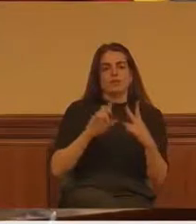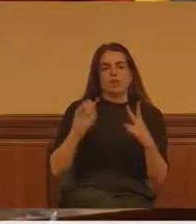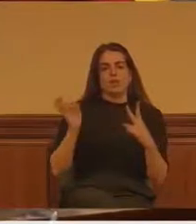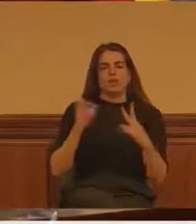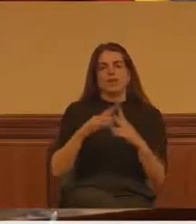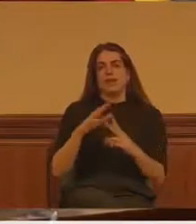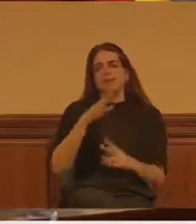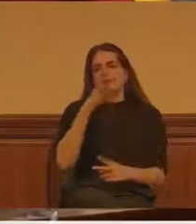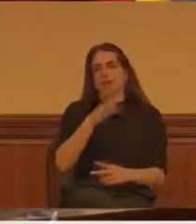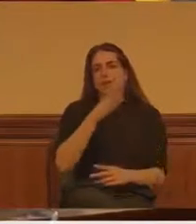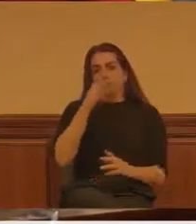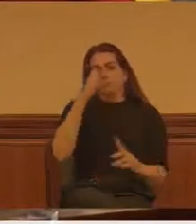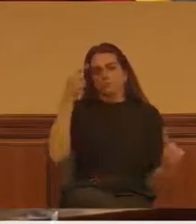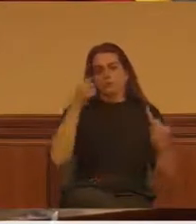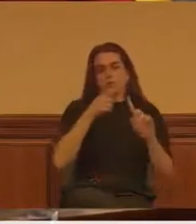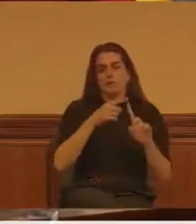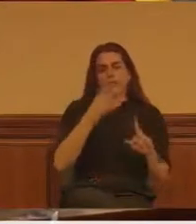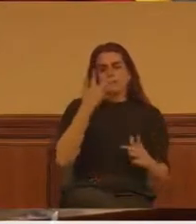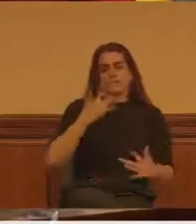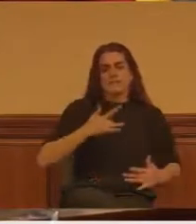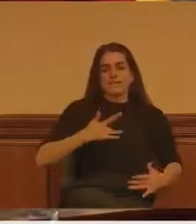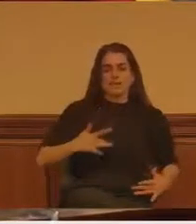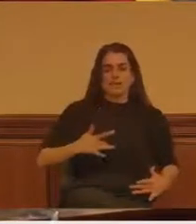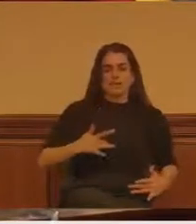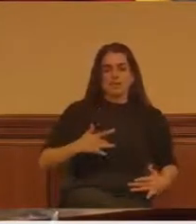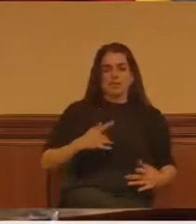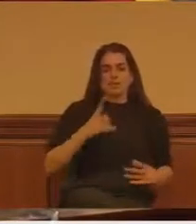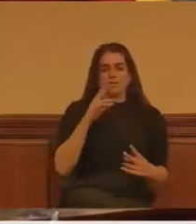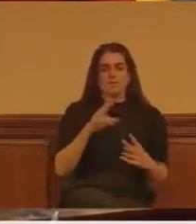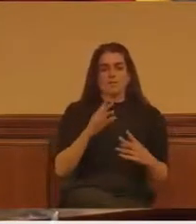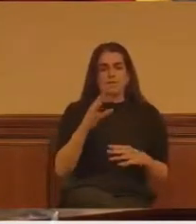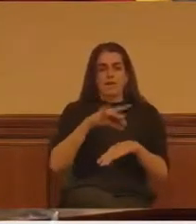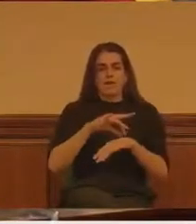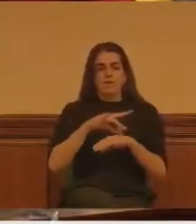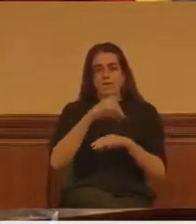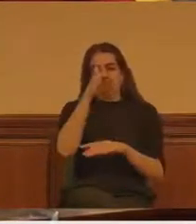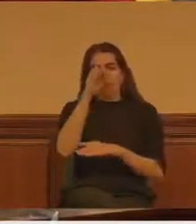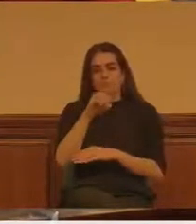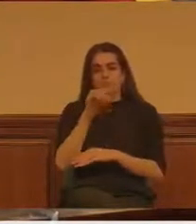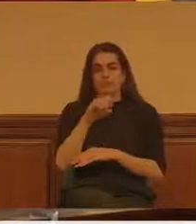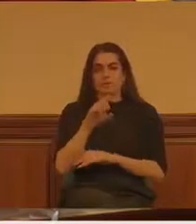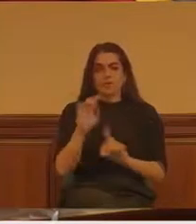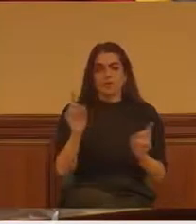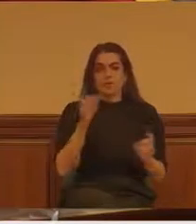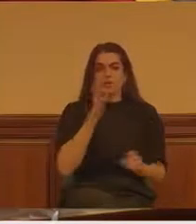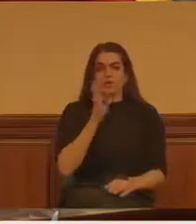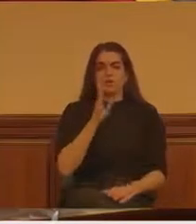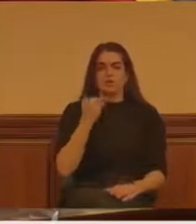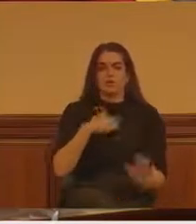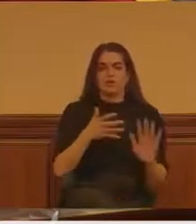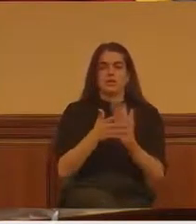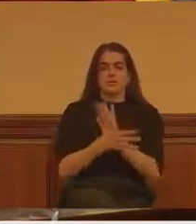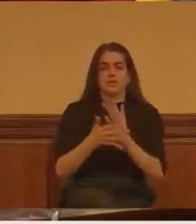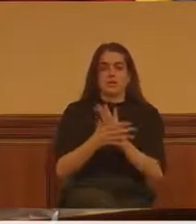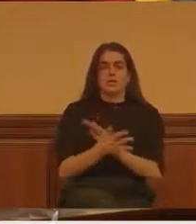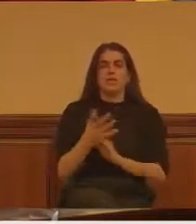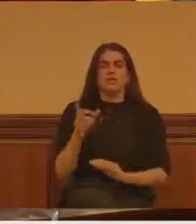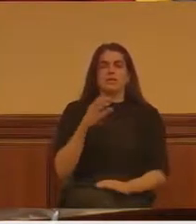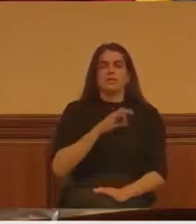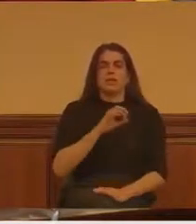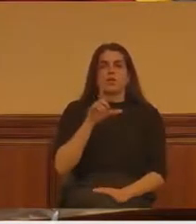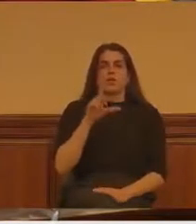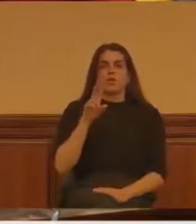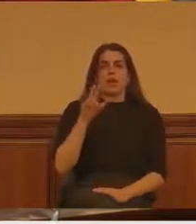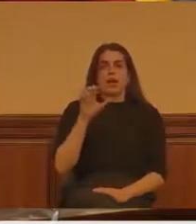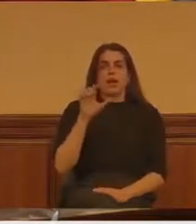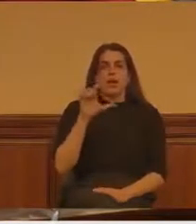no se pueden mirar los síntomas sin atender a la enfermedad. Por eso he dicho lo que he dicho. Señor Luelmo, usted ha reproducido